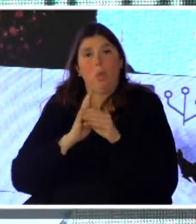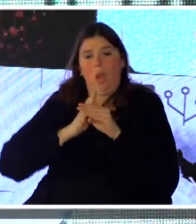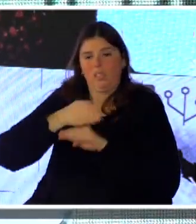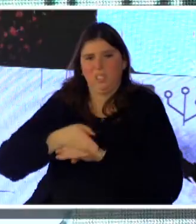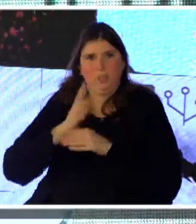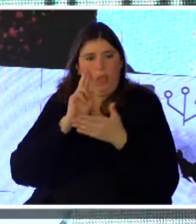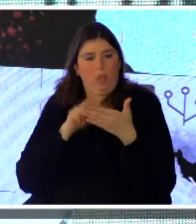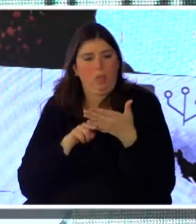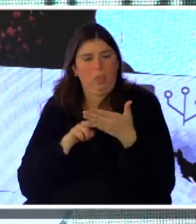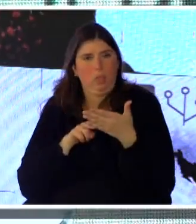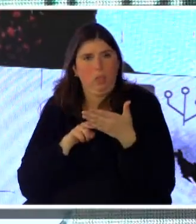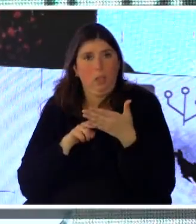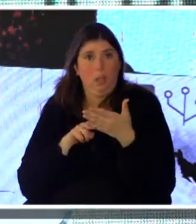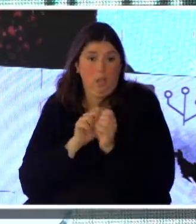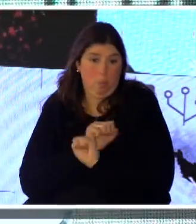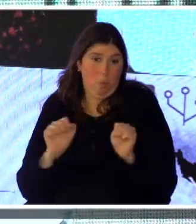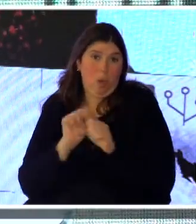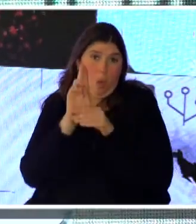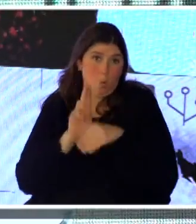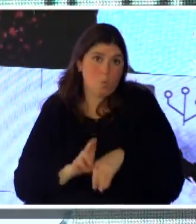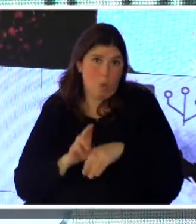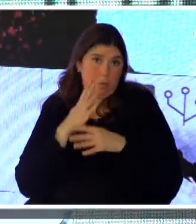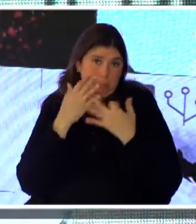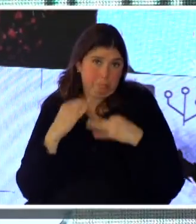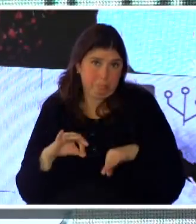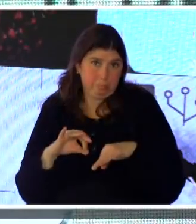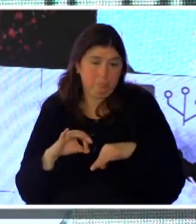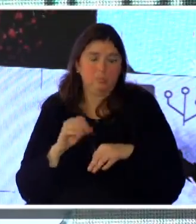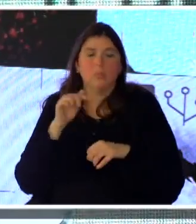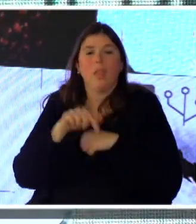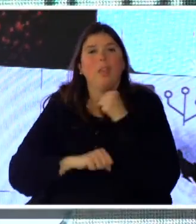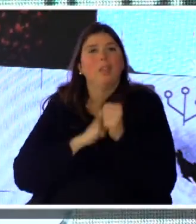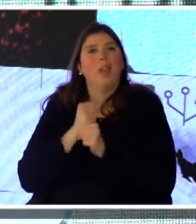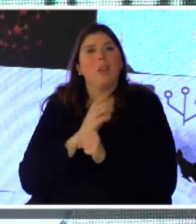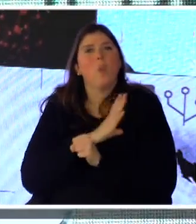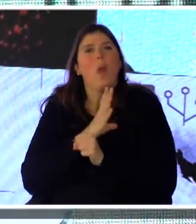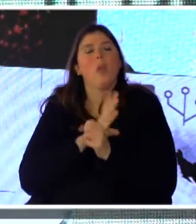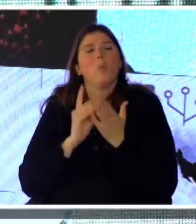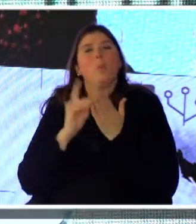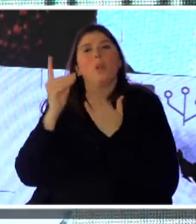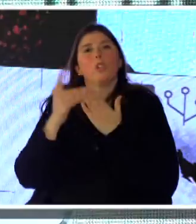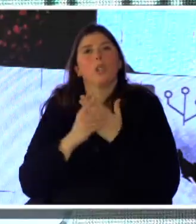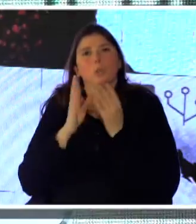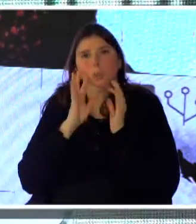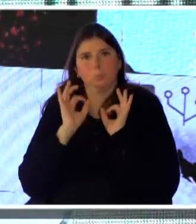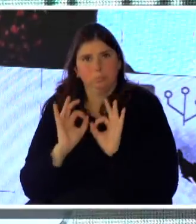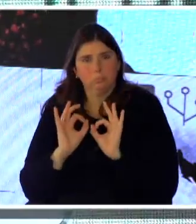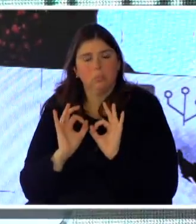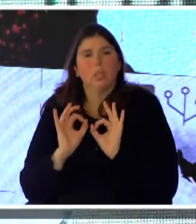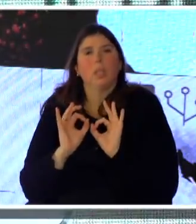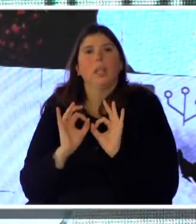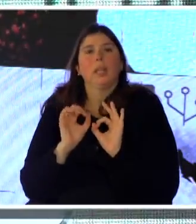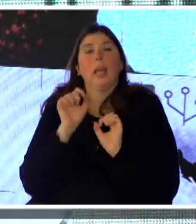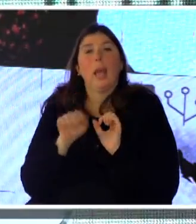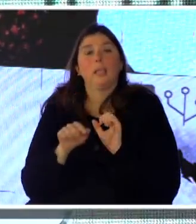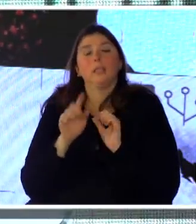En cuanto a la usabilidad, este año tenemos un proyecto en marcha en conjunto con la división de comunicaciones en la